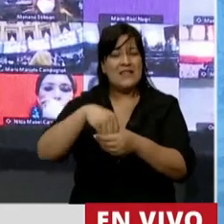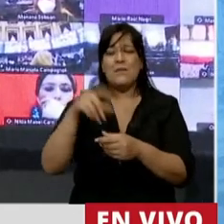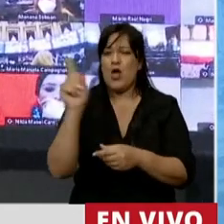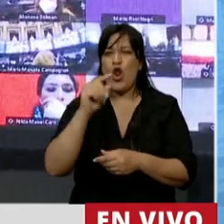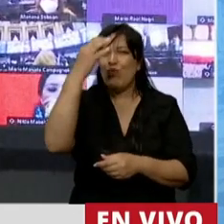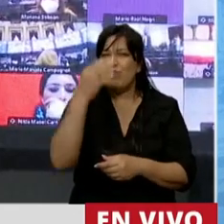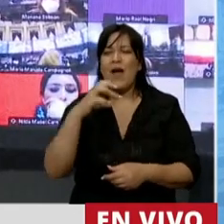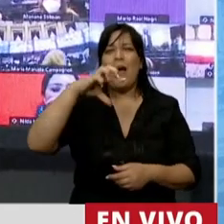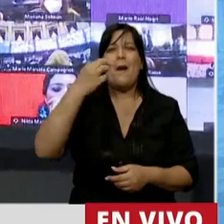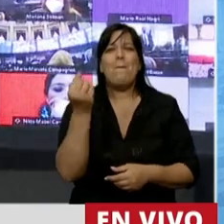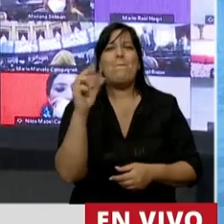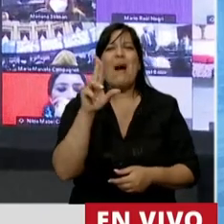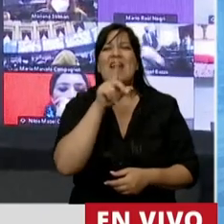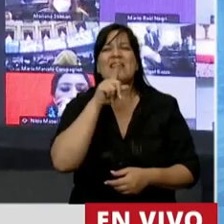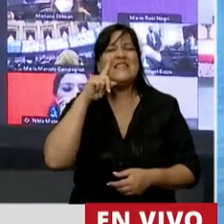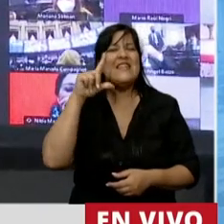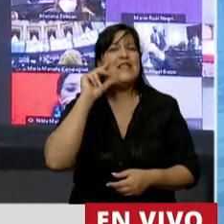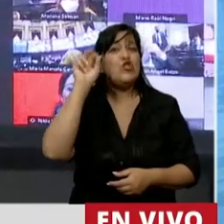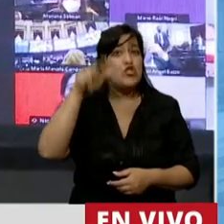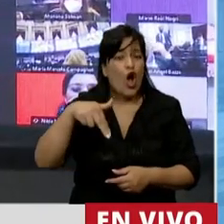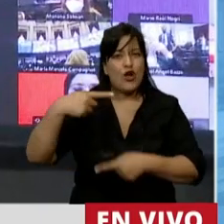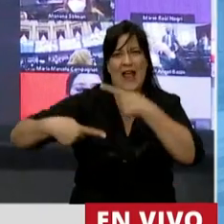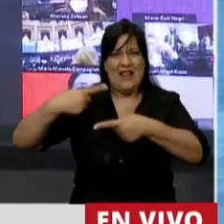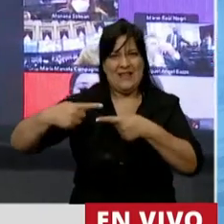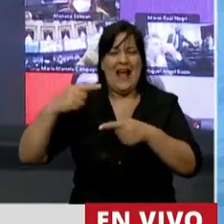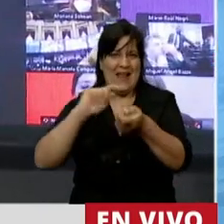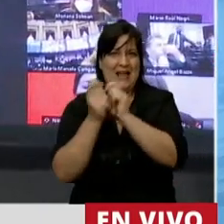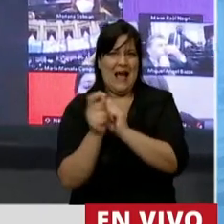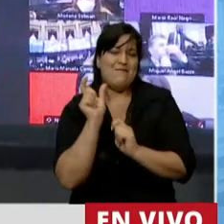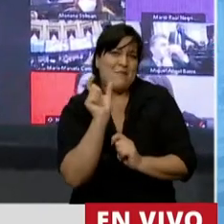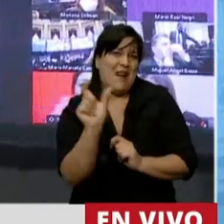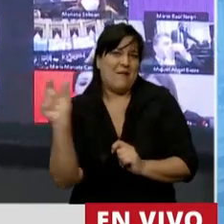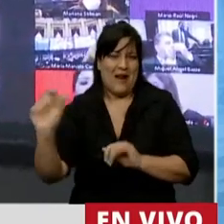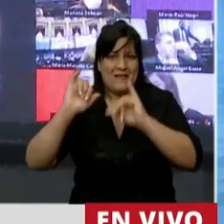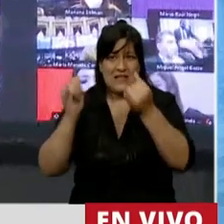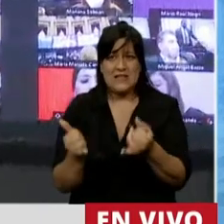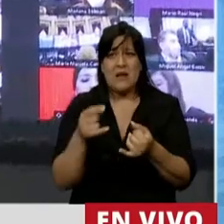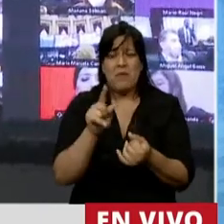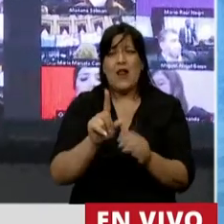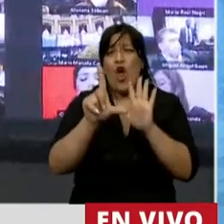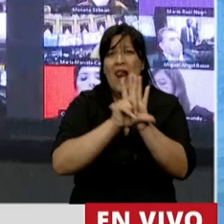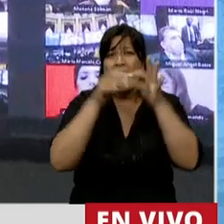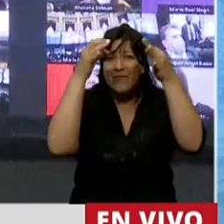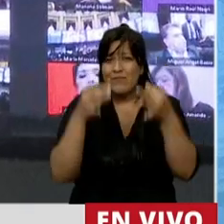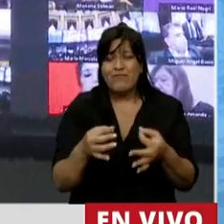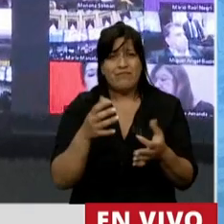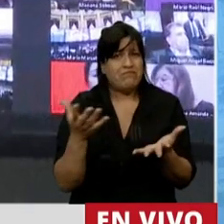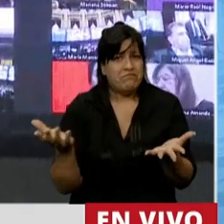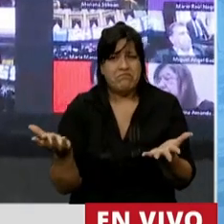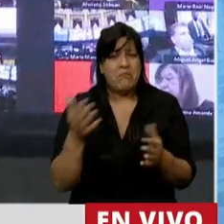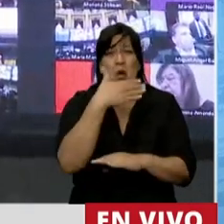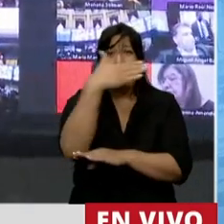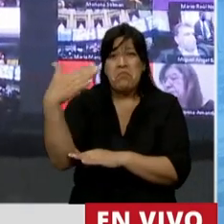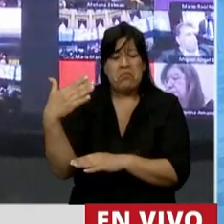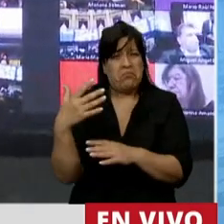partición hereditaria. Entonces, los dos cuestionamientos realmente serios que le han hecho a esta ley están totalmente